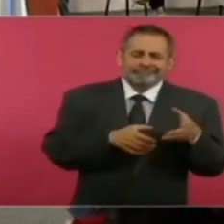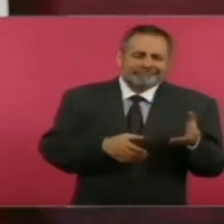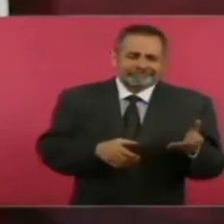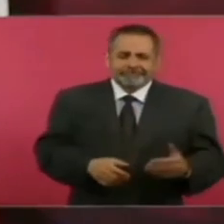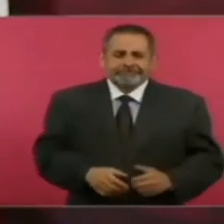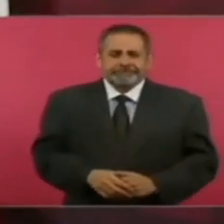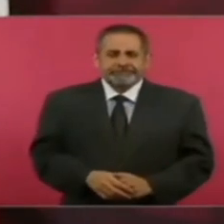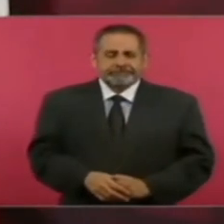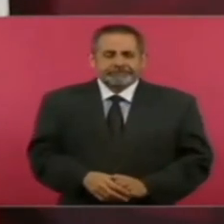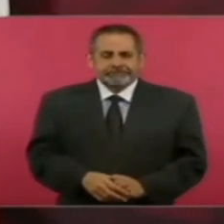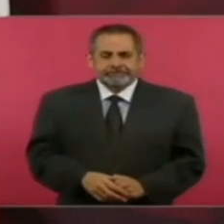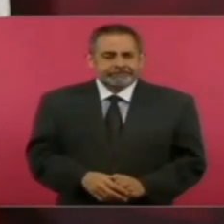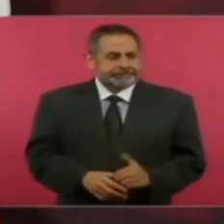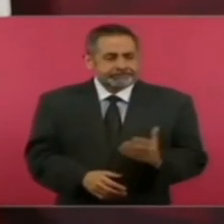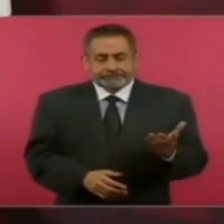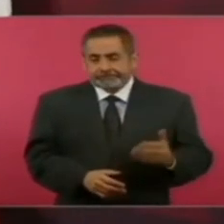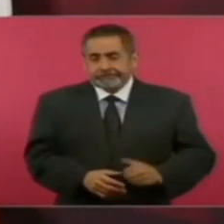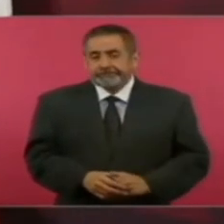entonces